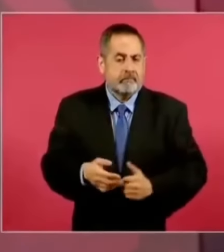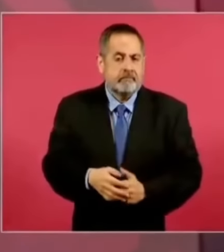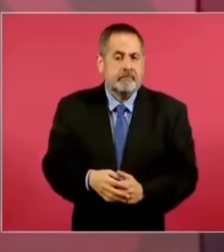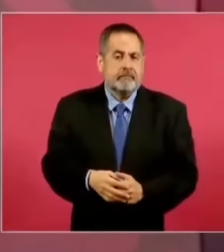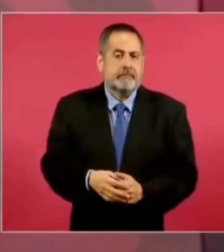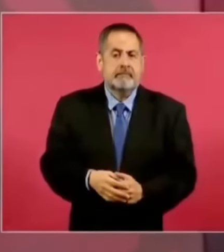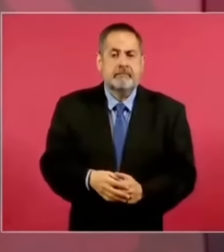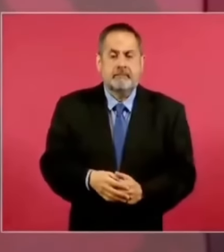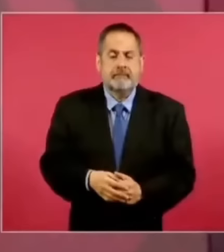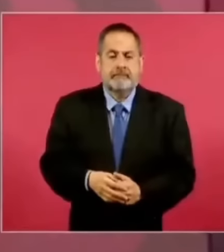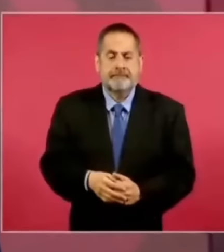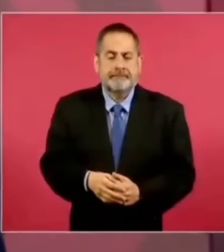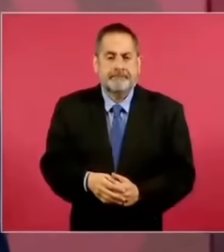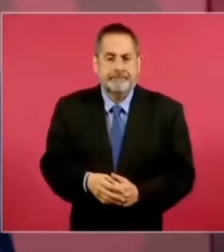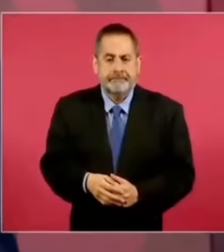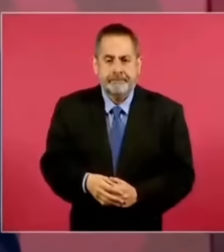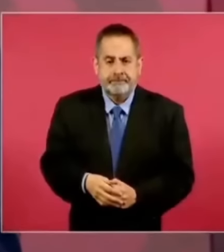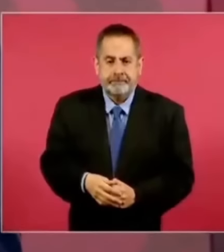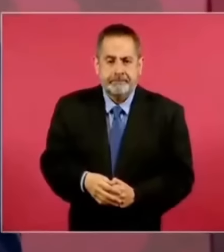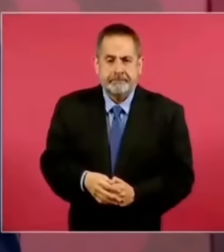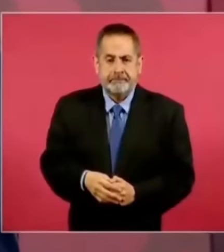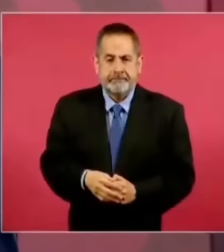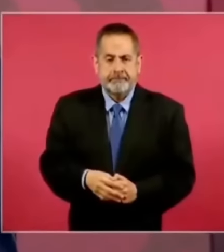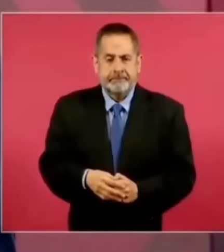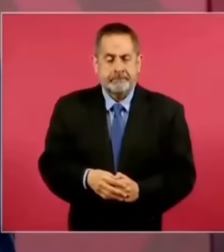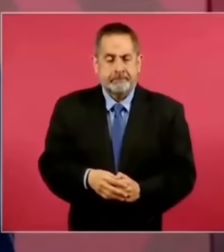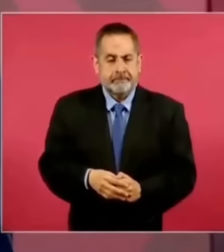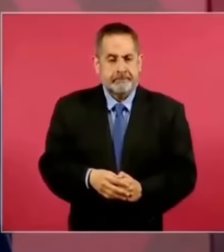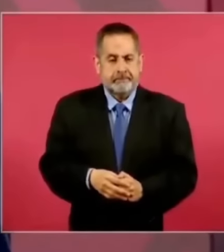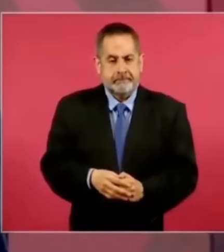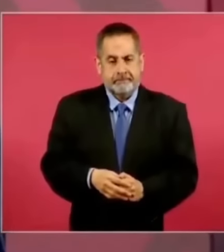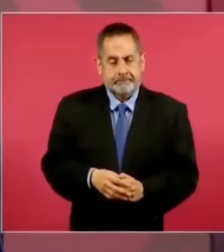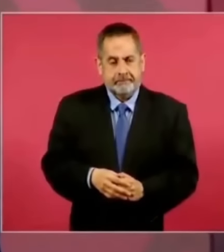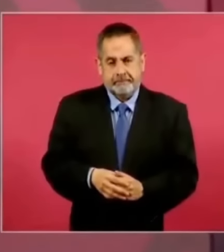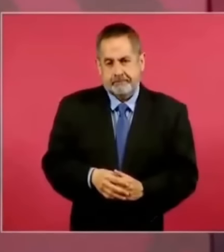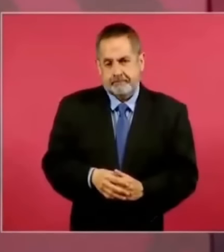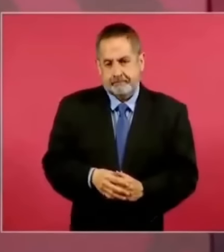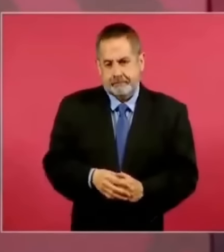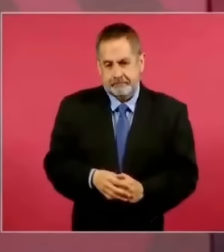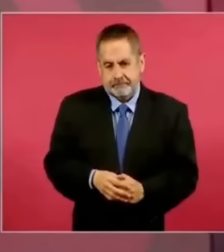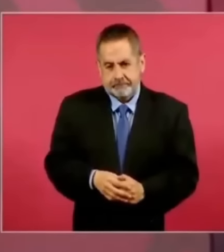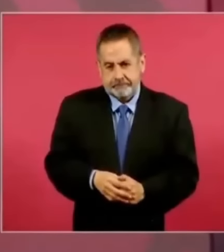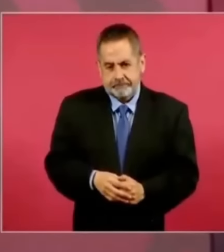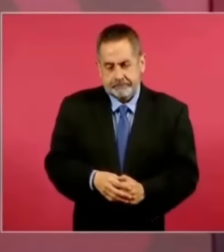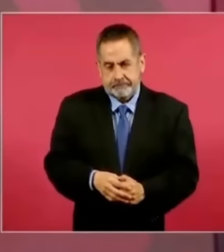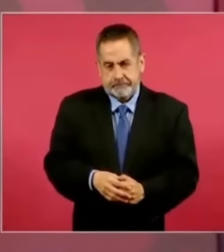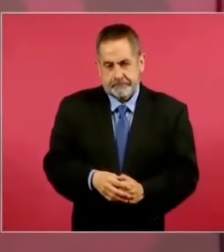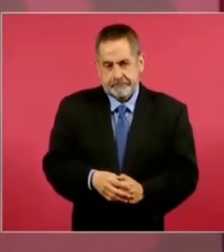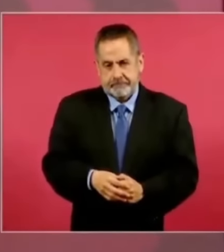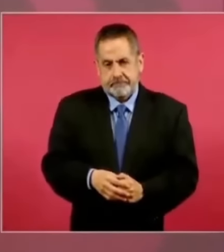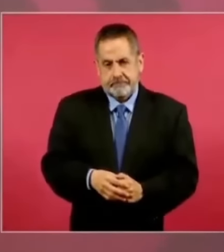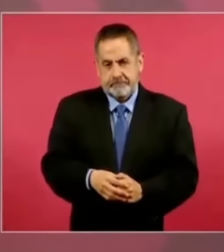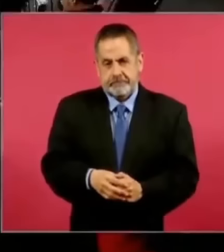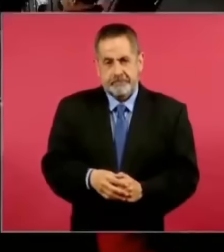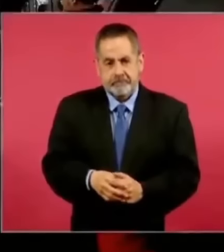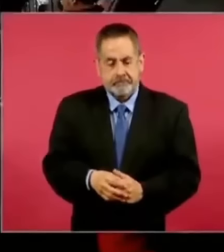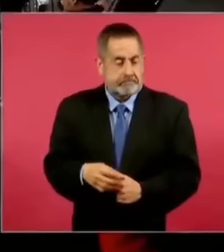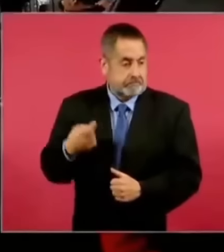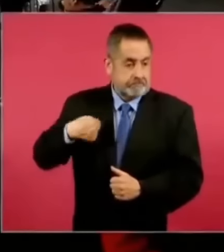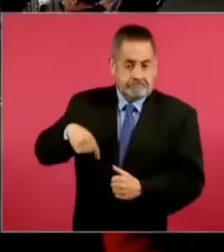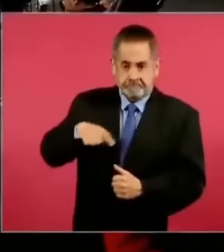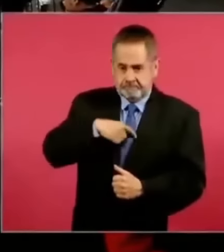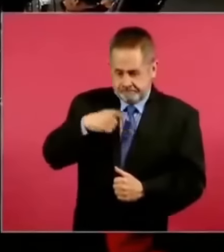actuaba uno con